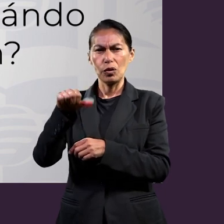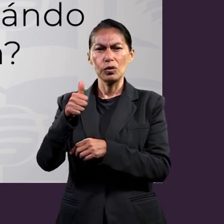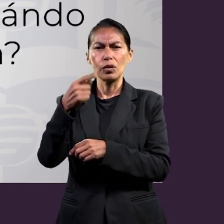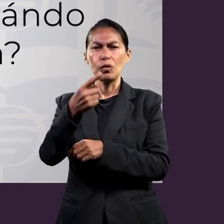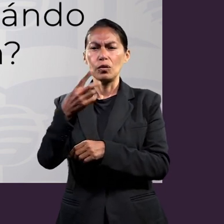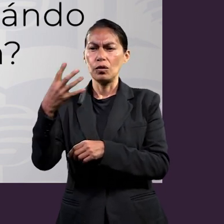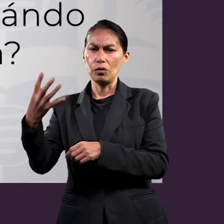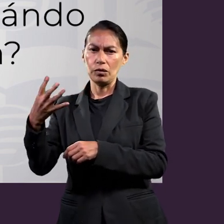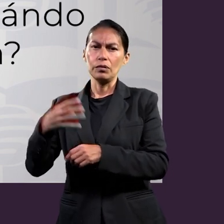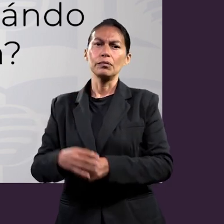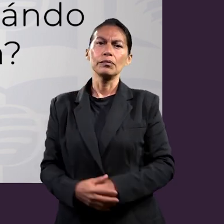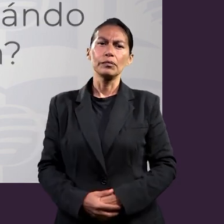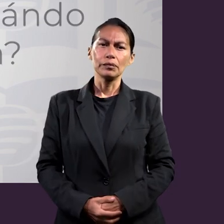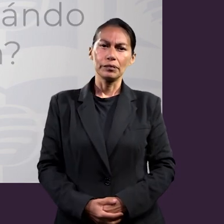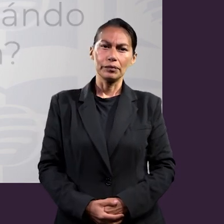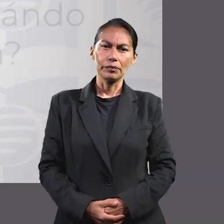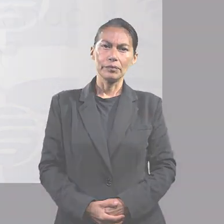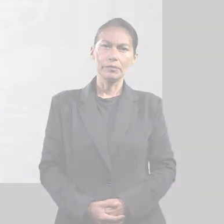nuestro experto.